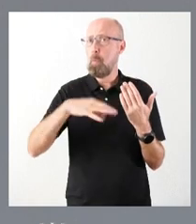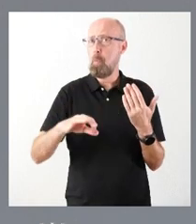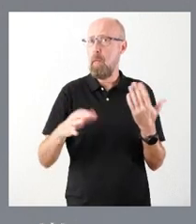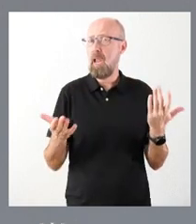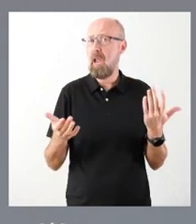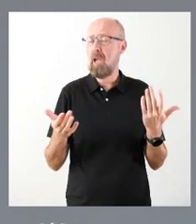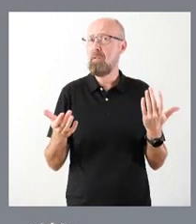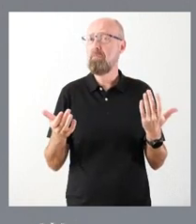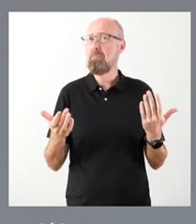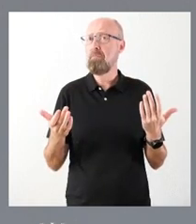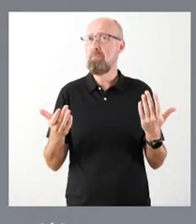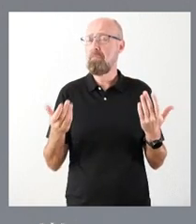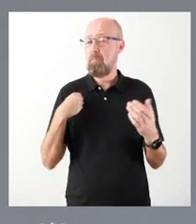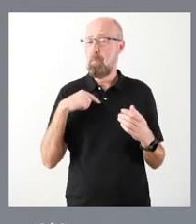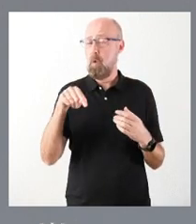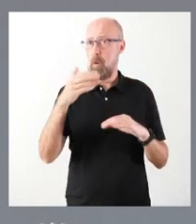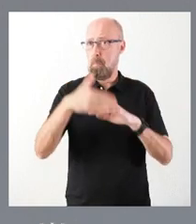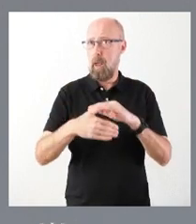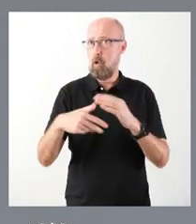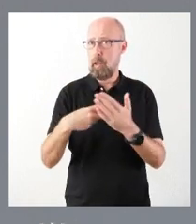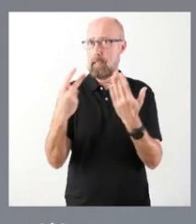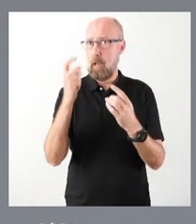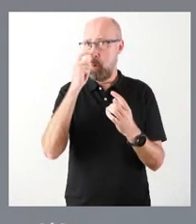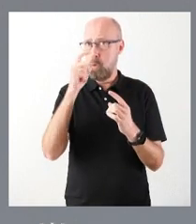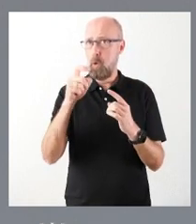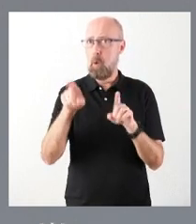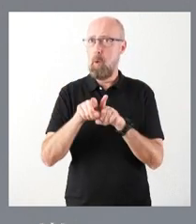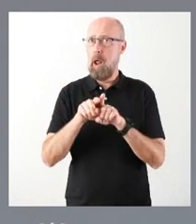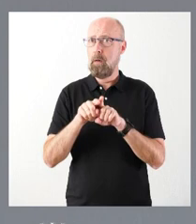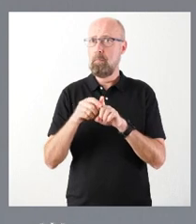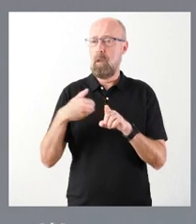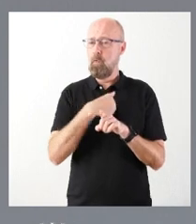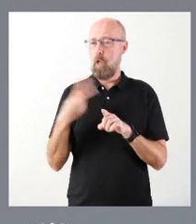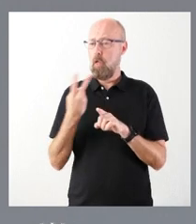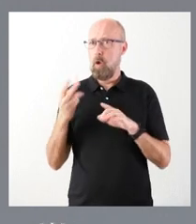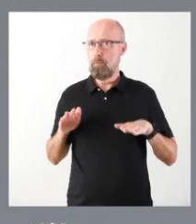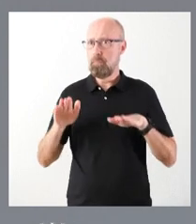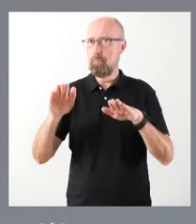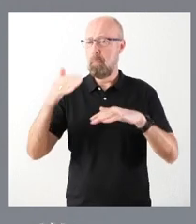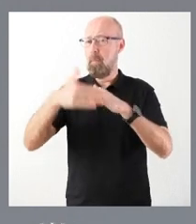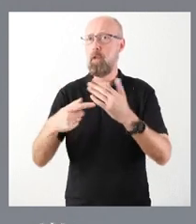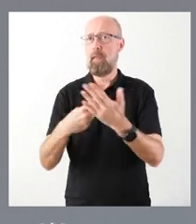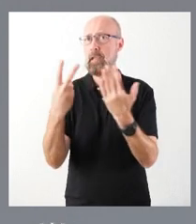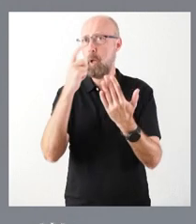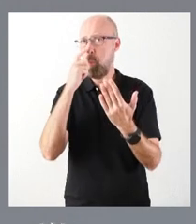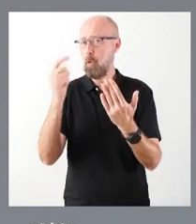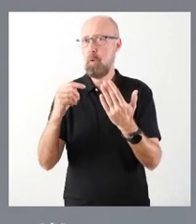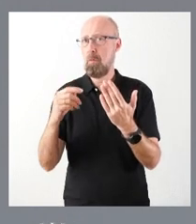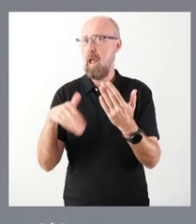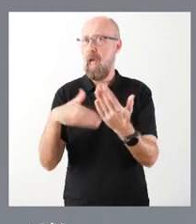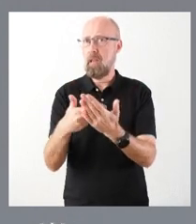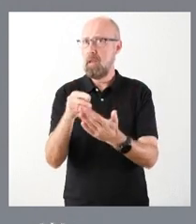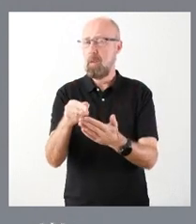que es cuando termina la posible compatibilidad. por tanto, hoy, usted lo sabe, hay